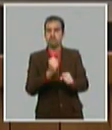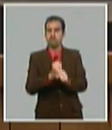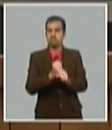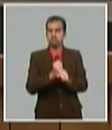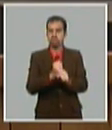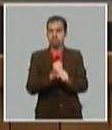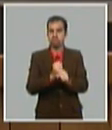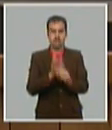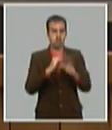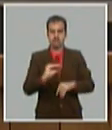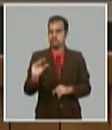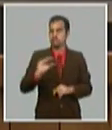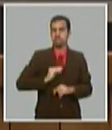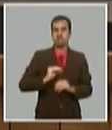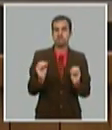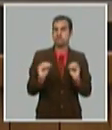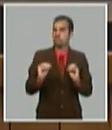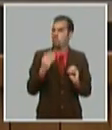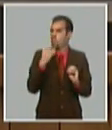garantía salarial